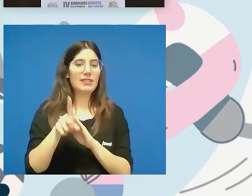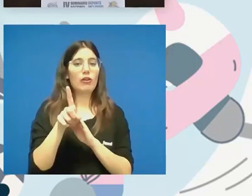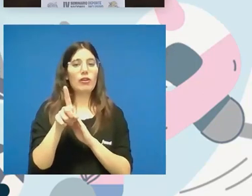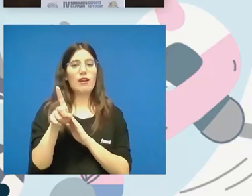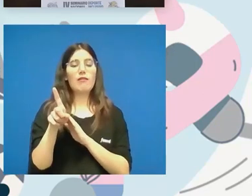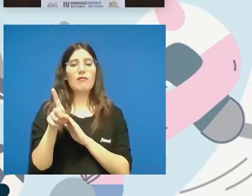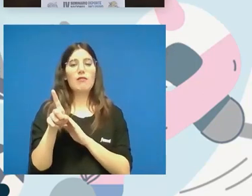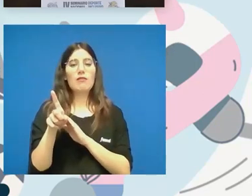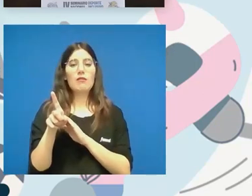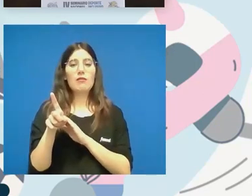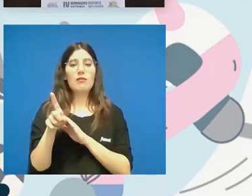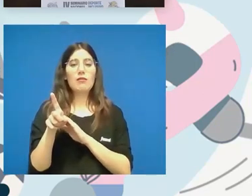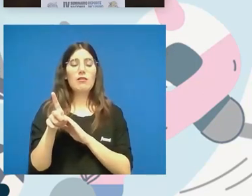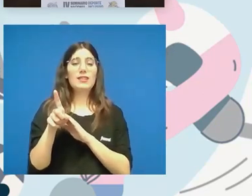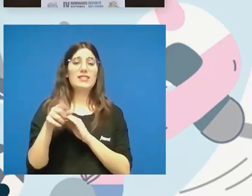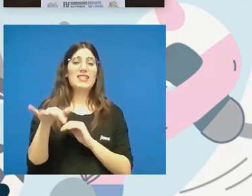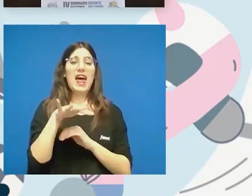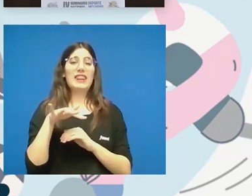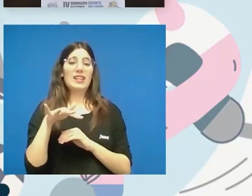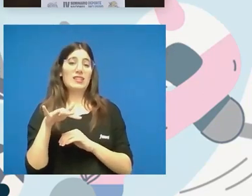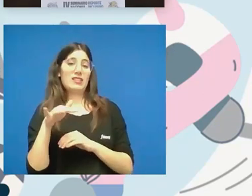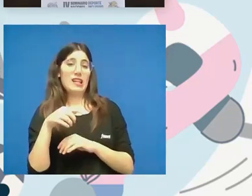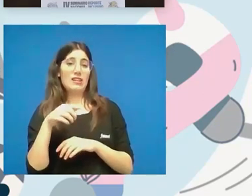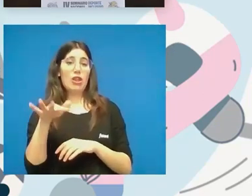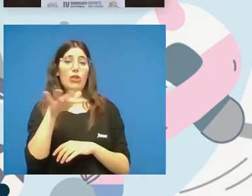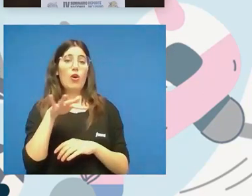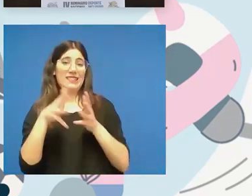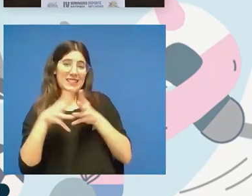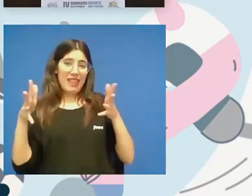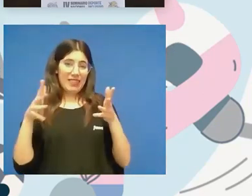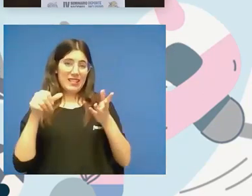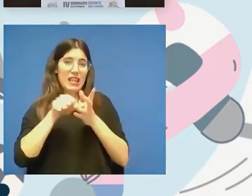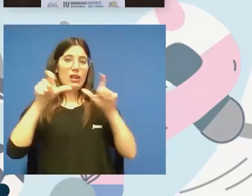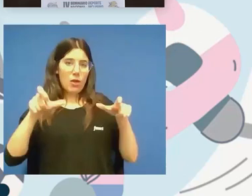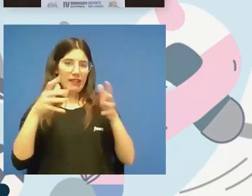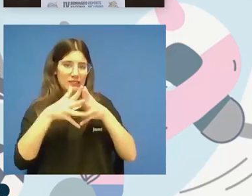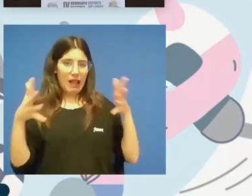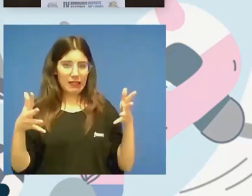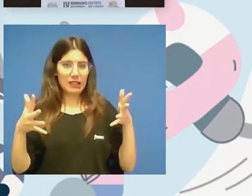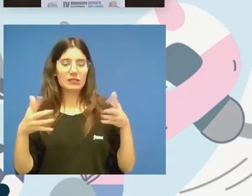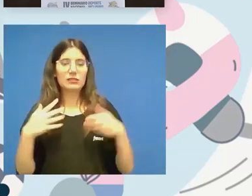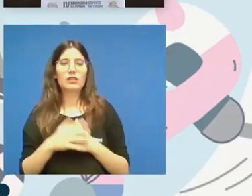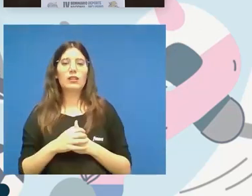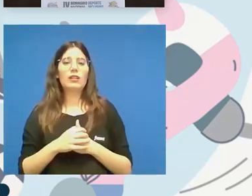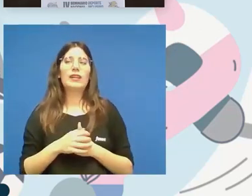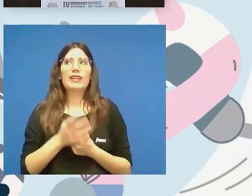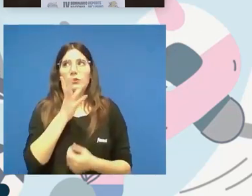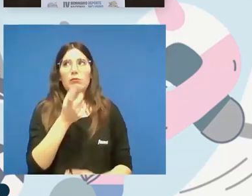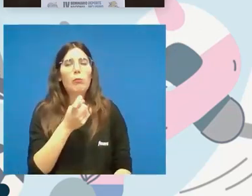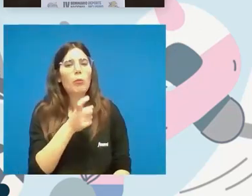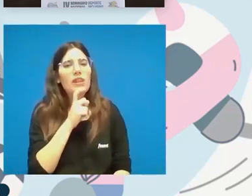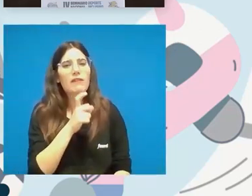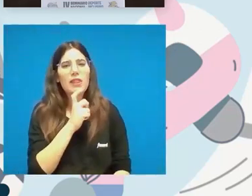adelante en zonas en poblaciones grandes en poblaciones muy grandes es muy complicado